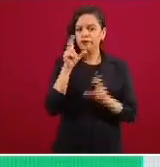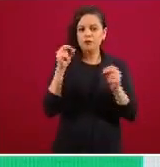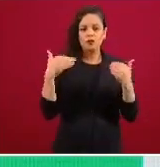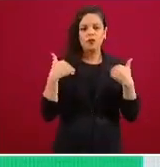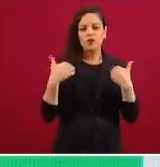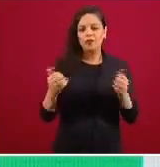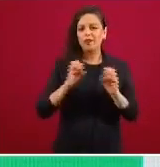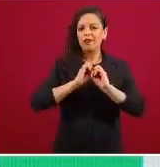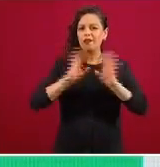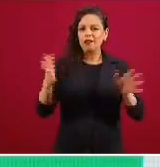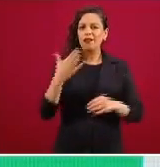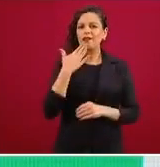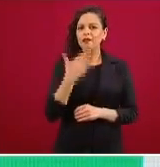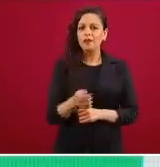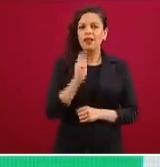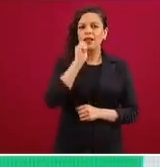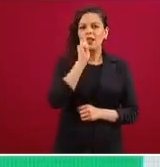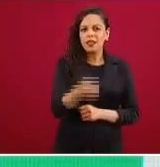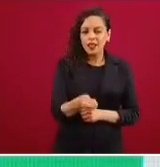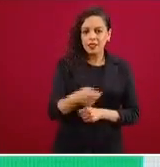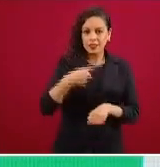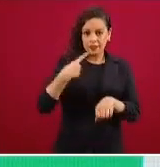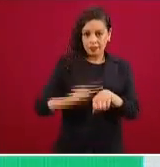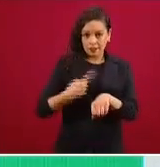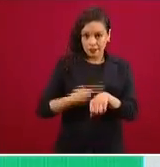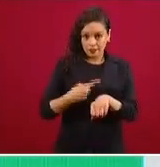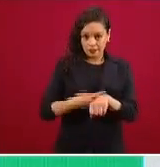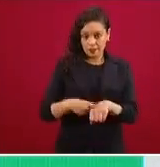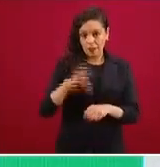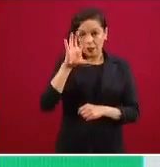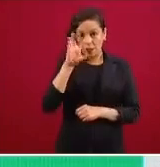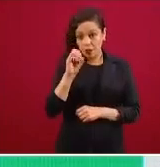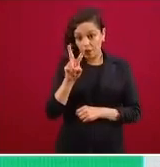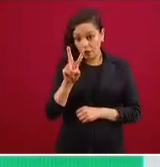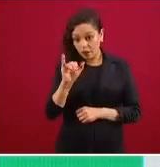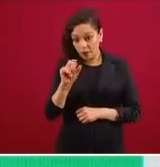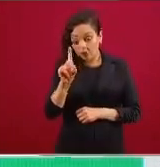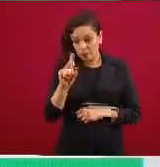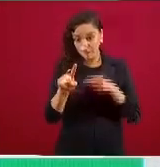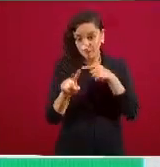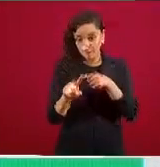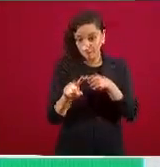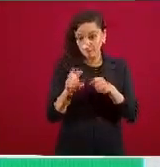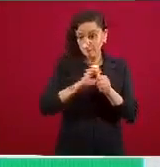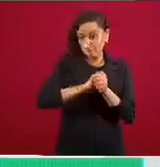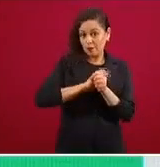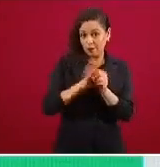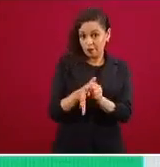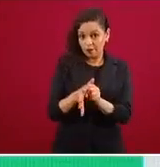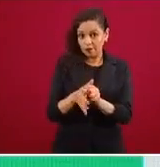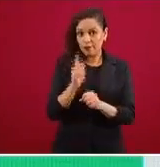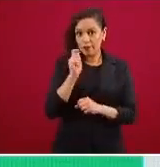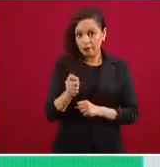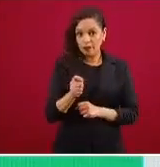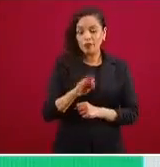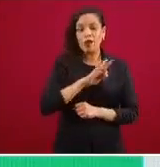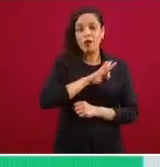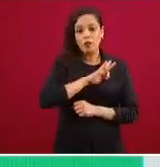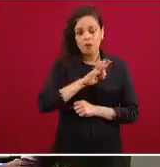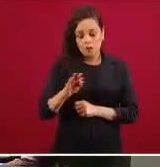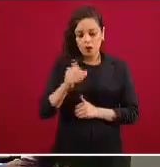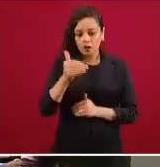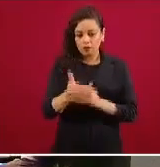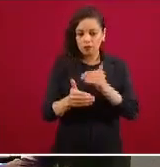consiste que COVID la enfermedad causada por el nuevo coronavirus sea una enfermedad que se puede complicar